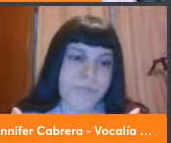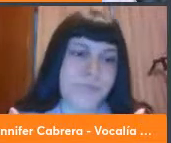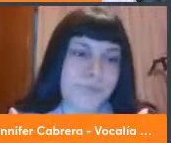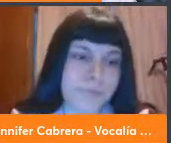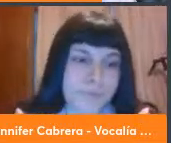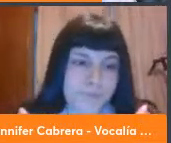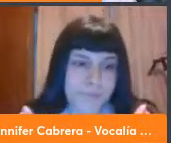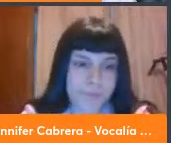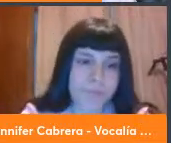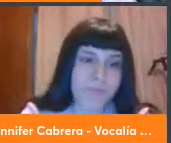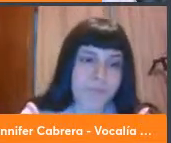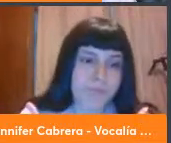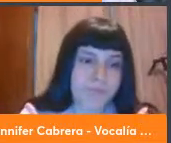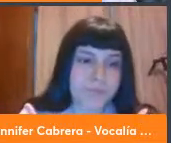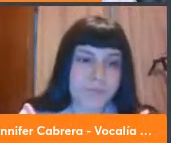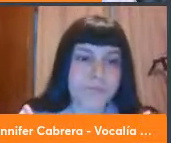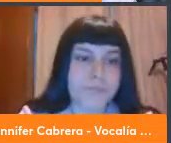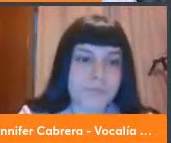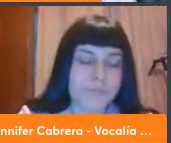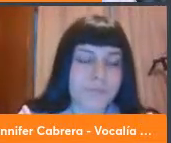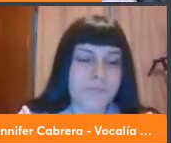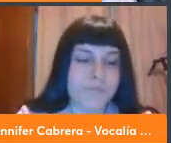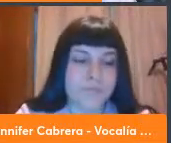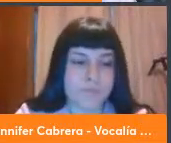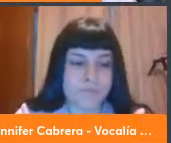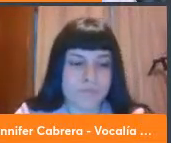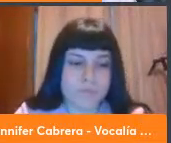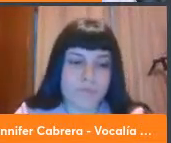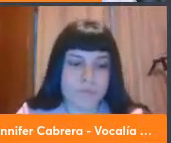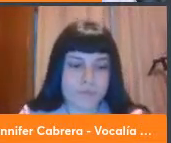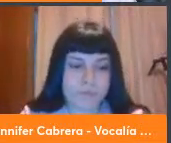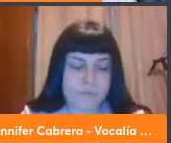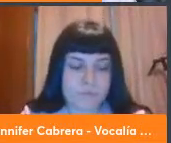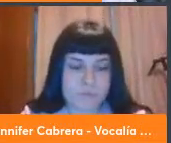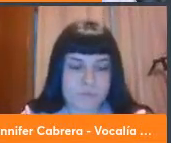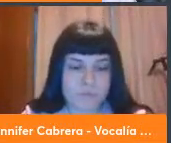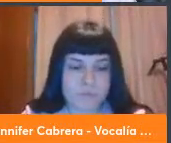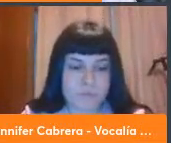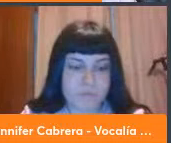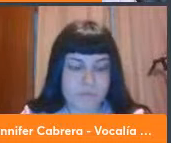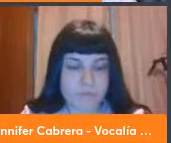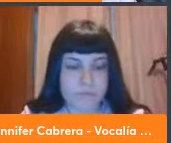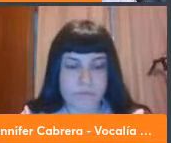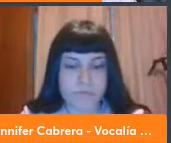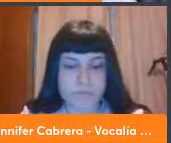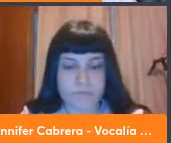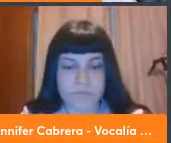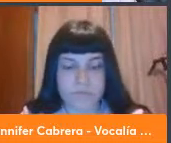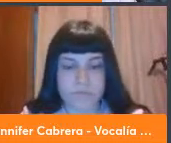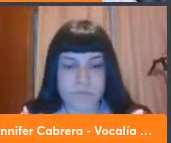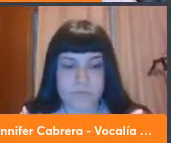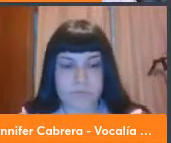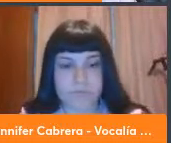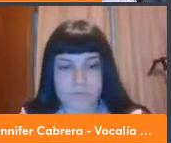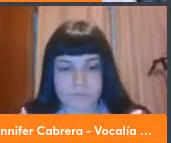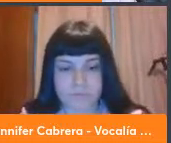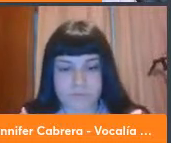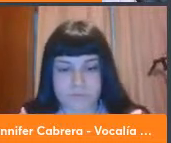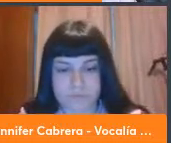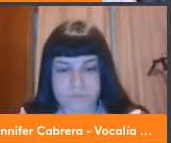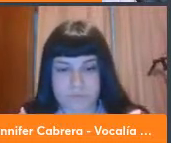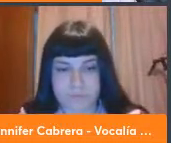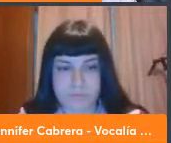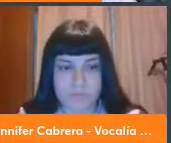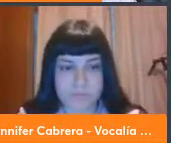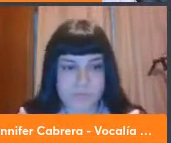Chile donde vemos que debemos desafiar este problema pero también con mucho conocimiento de la